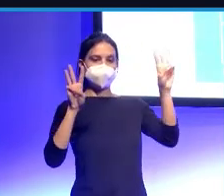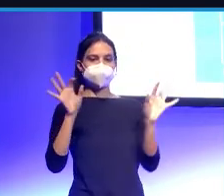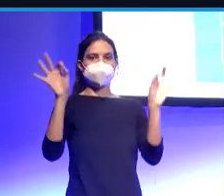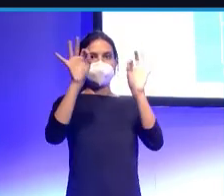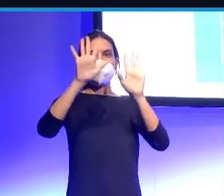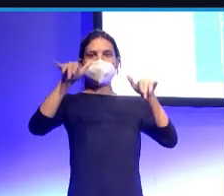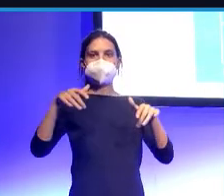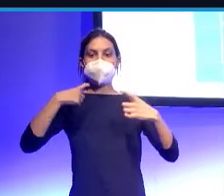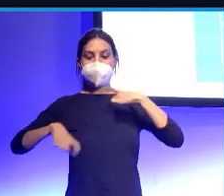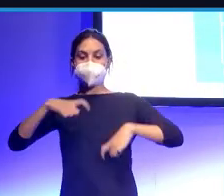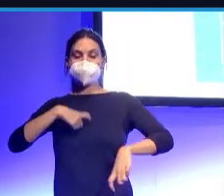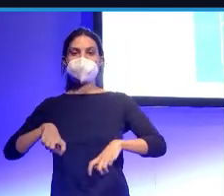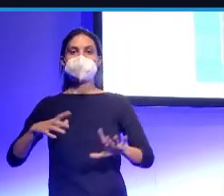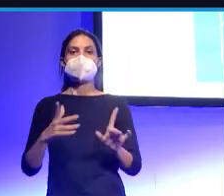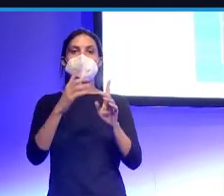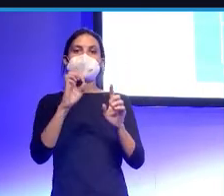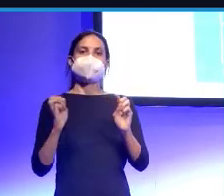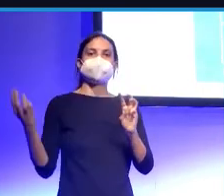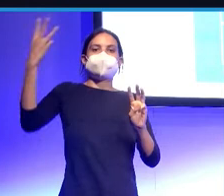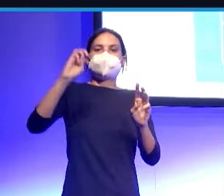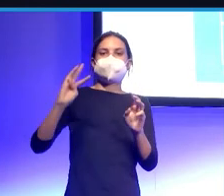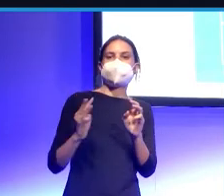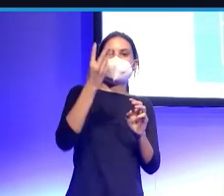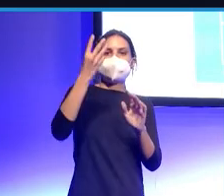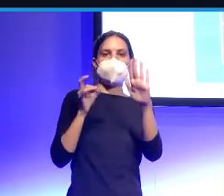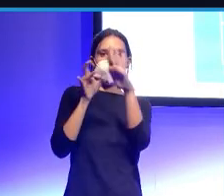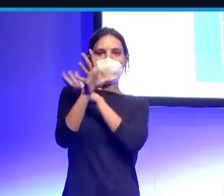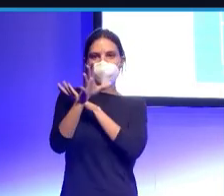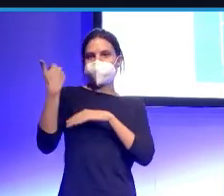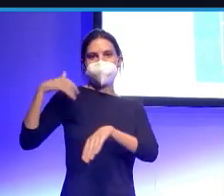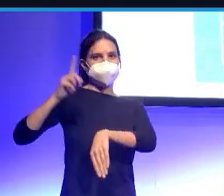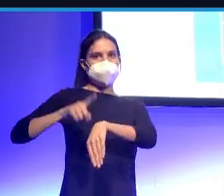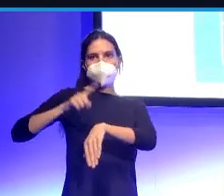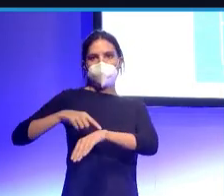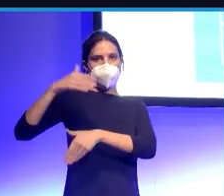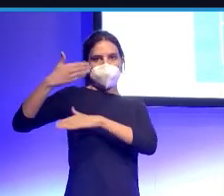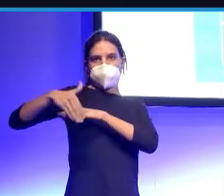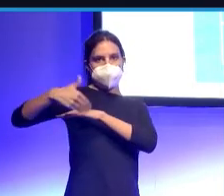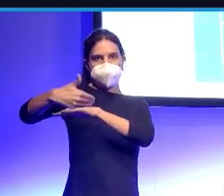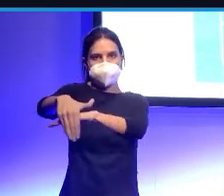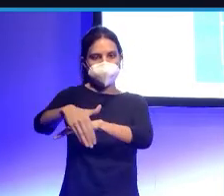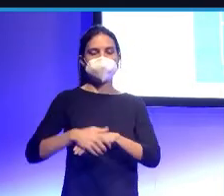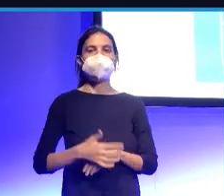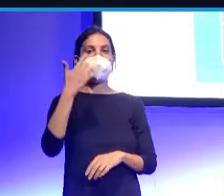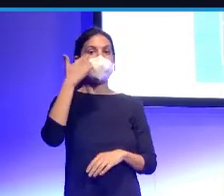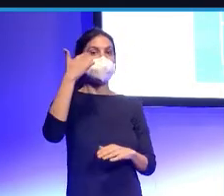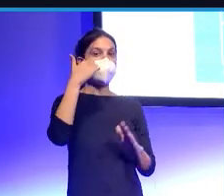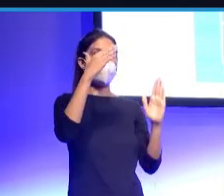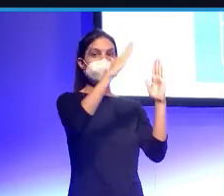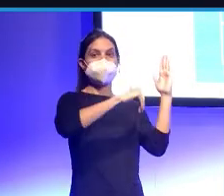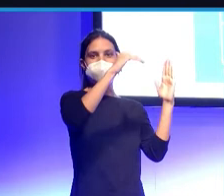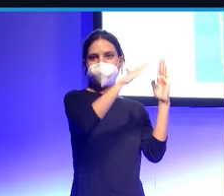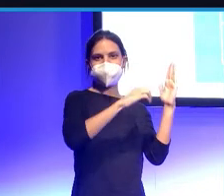Madrid en el descuento. Y vemos que el Valencia ha generado 0,9